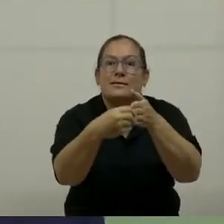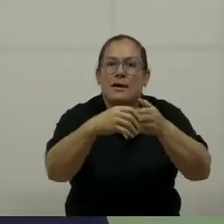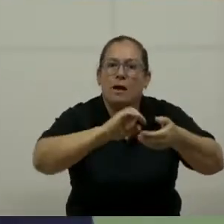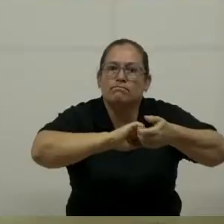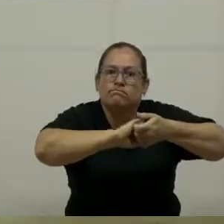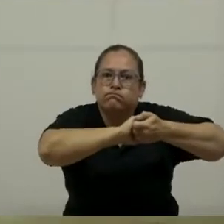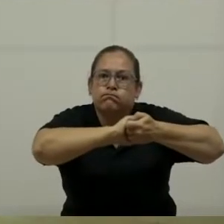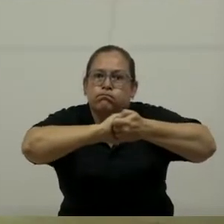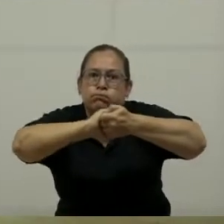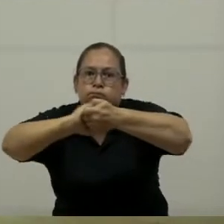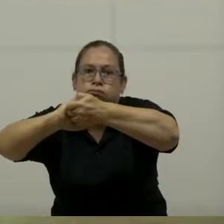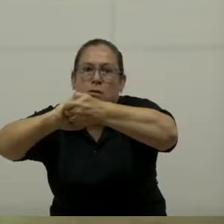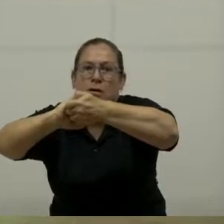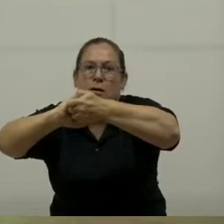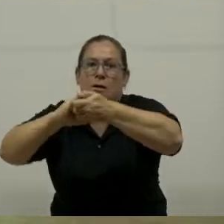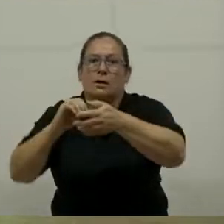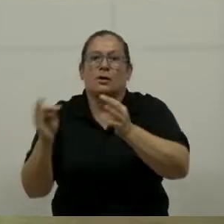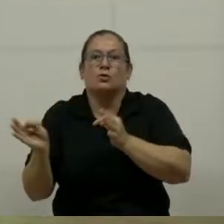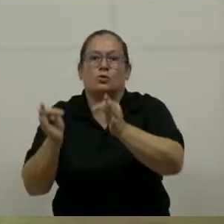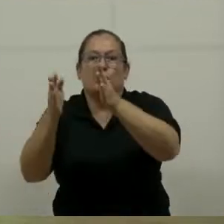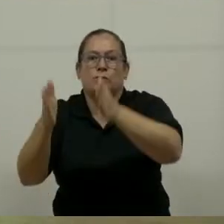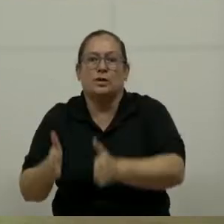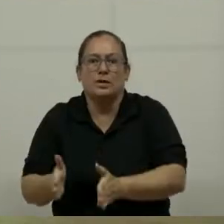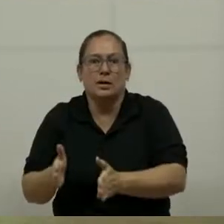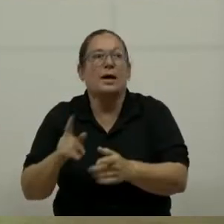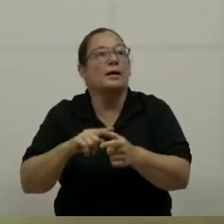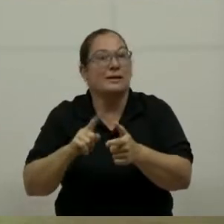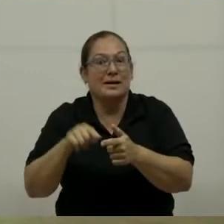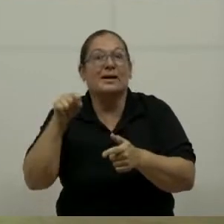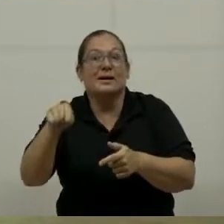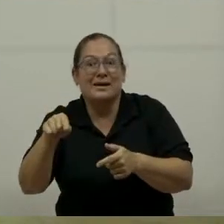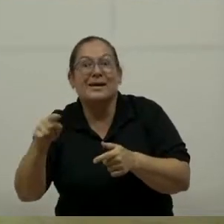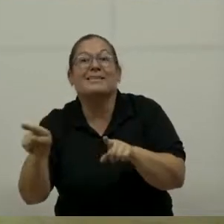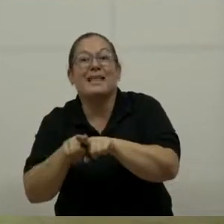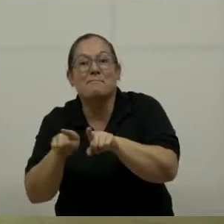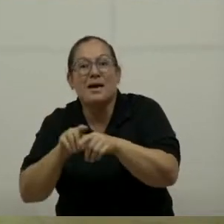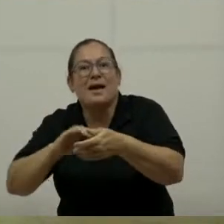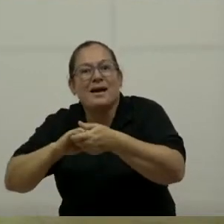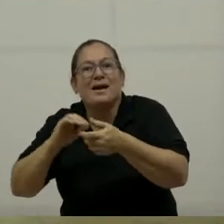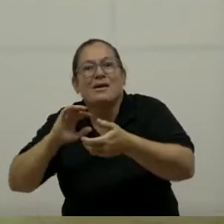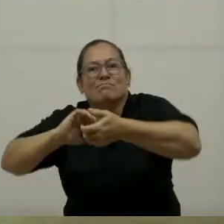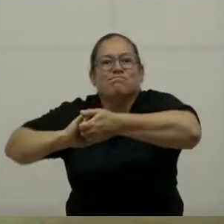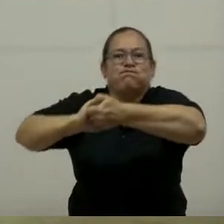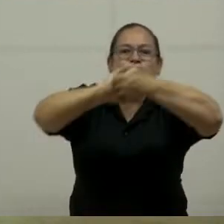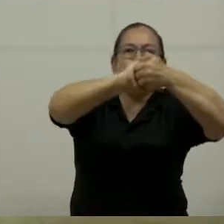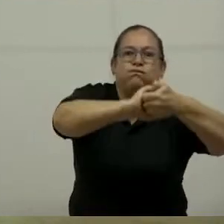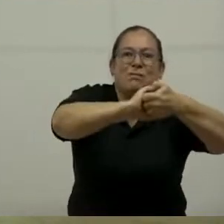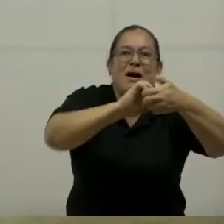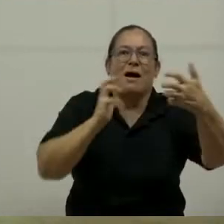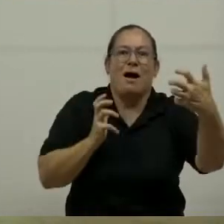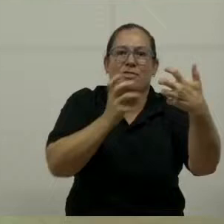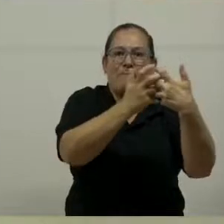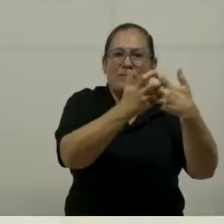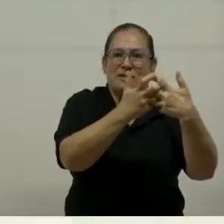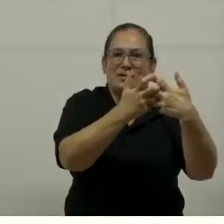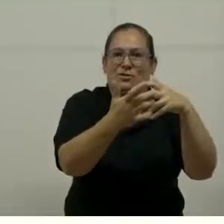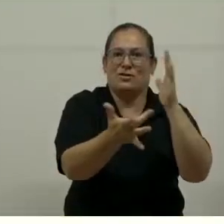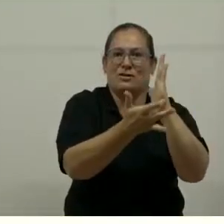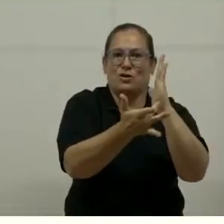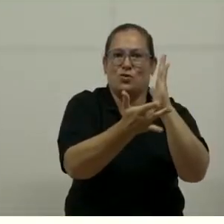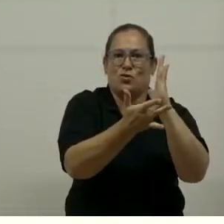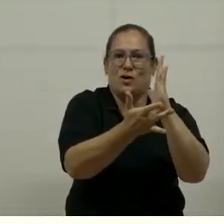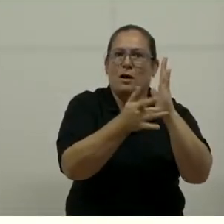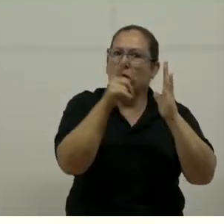fundamental en esto. Y con esto también va a dar la mano el tema de la adaptación tecnológica. Estamos en una época en la que si no nos adaptamos,